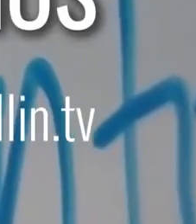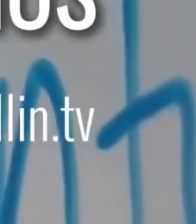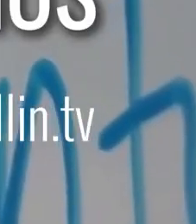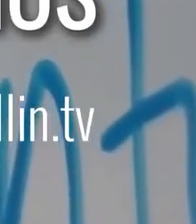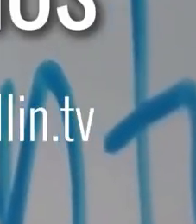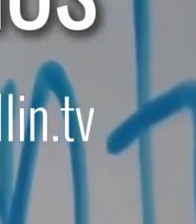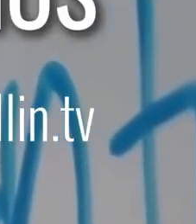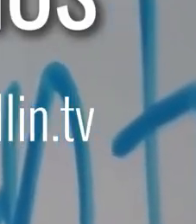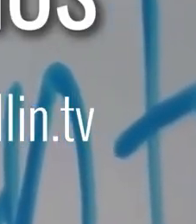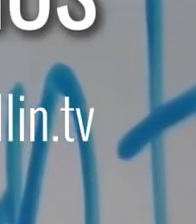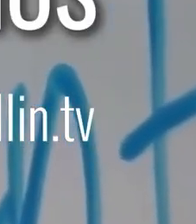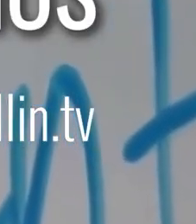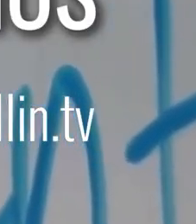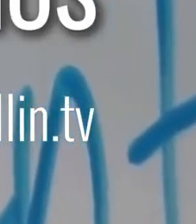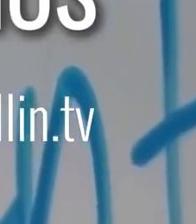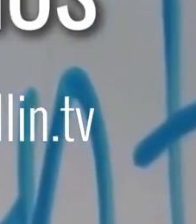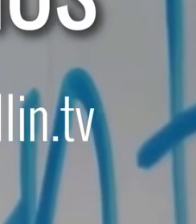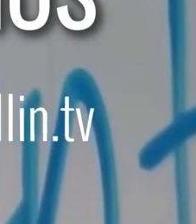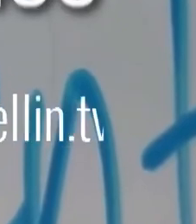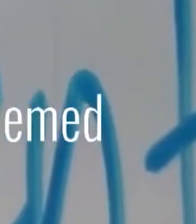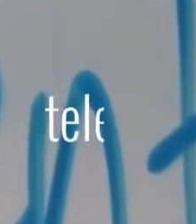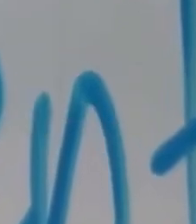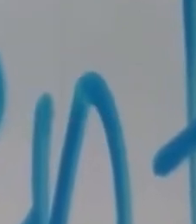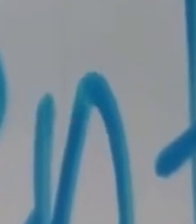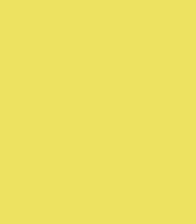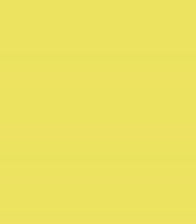Estás viendo En Casa Aprendemos